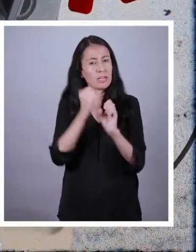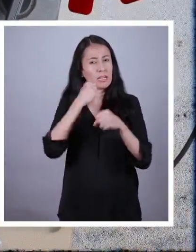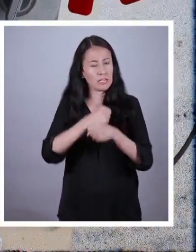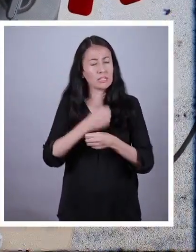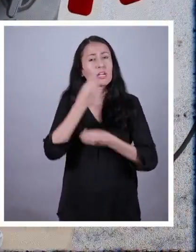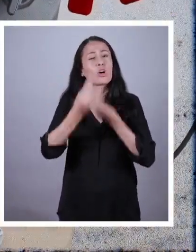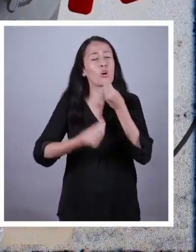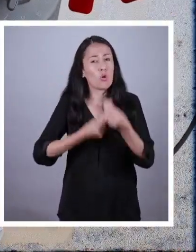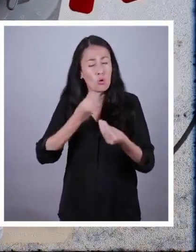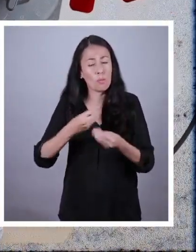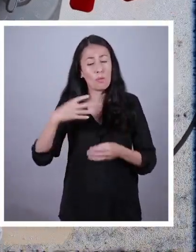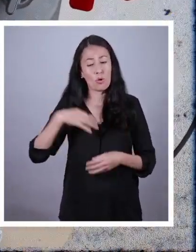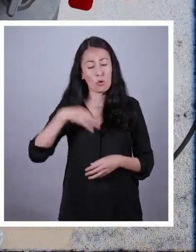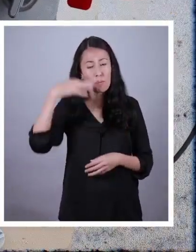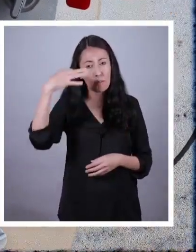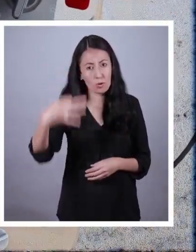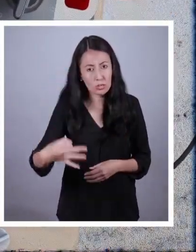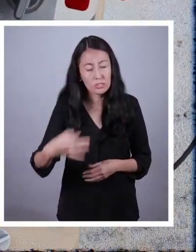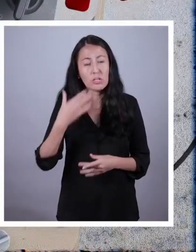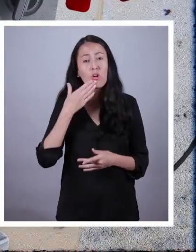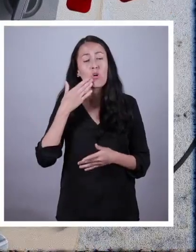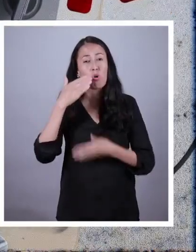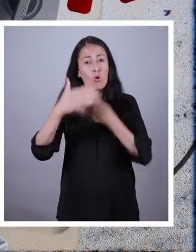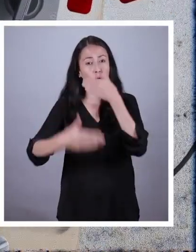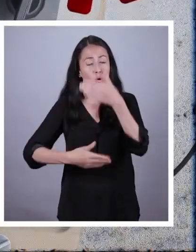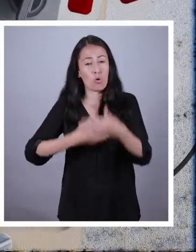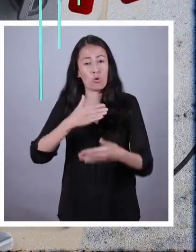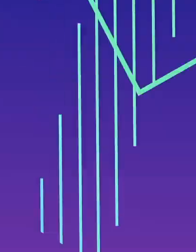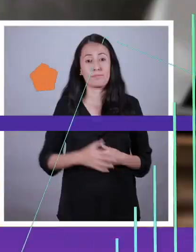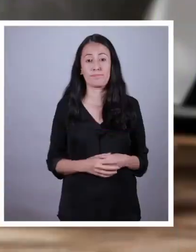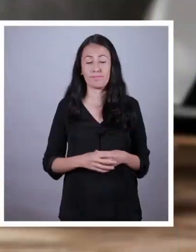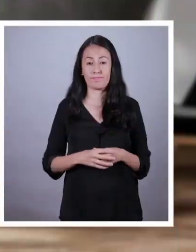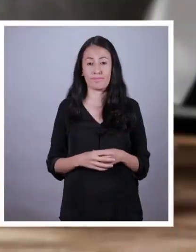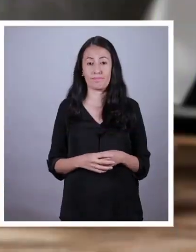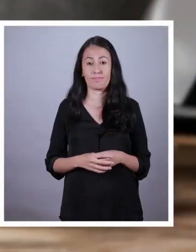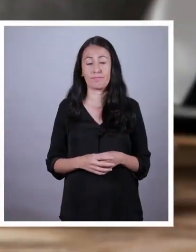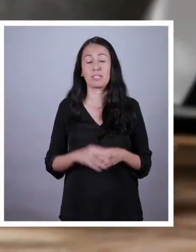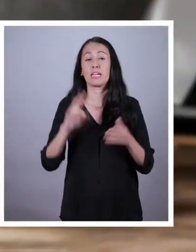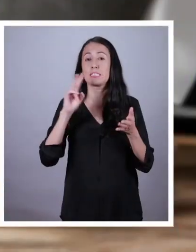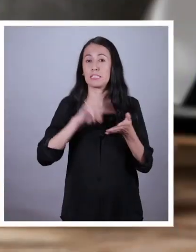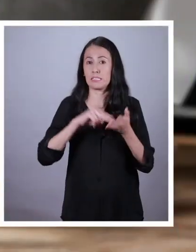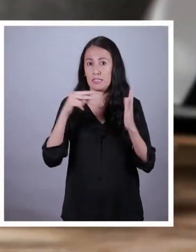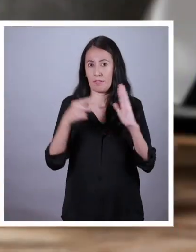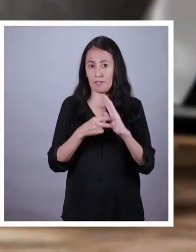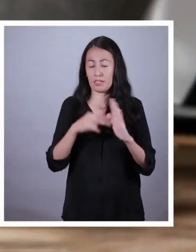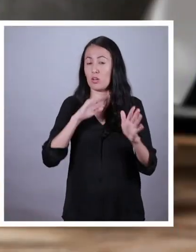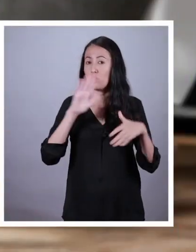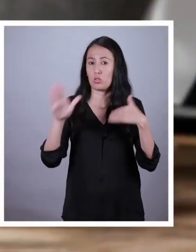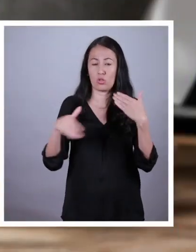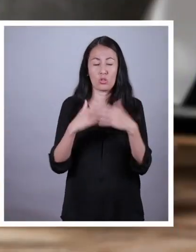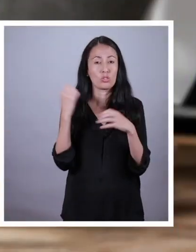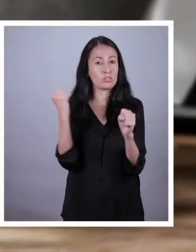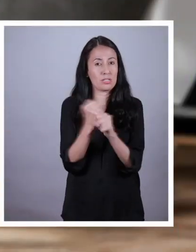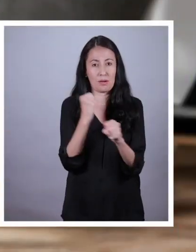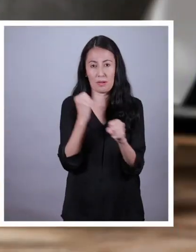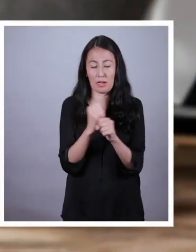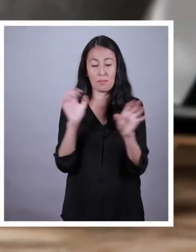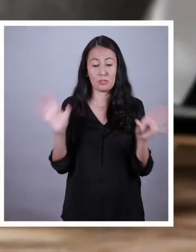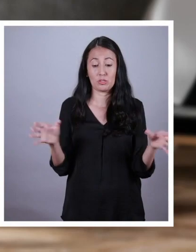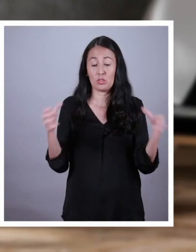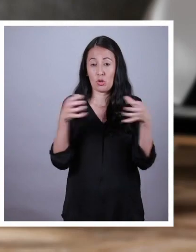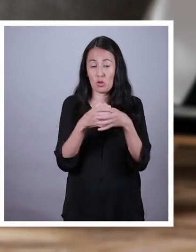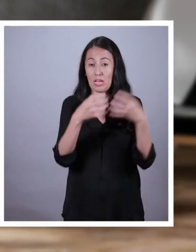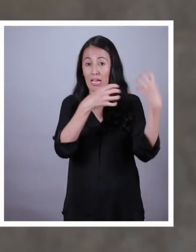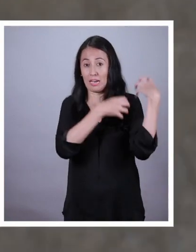deben comportarse y qué es lo que deben hacer a cada momento determinado Es decir, todos camellamos para que nuestros derechos estén bien